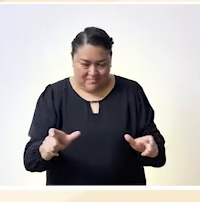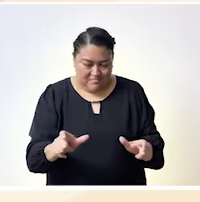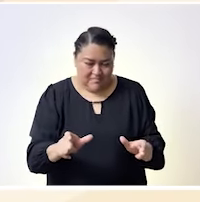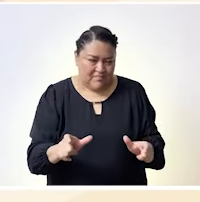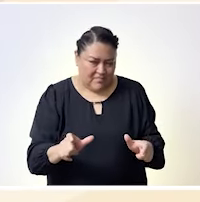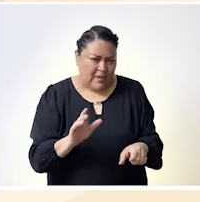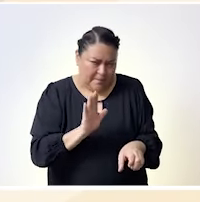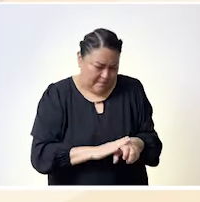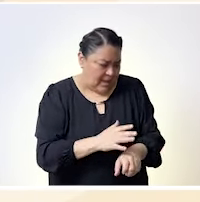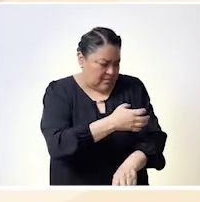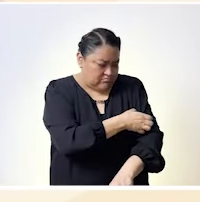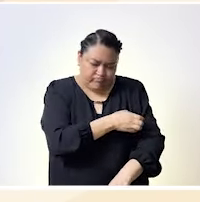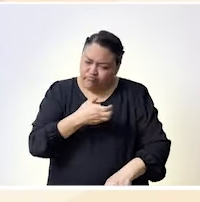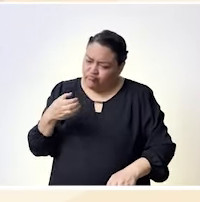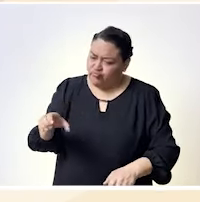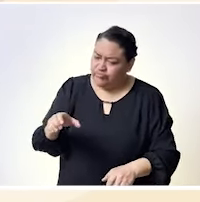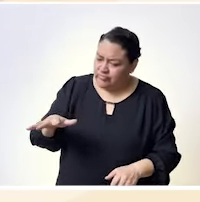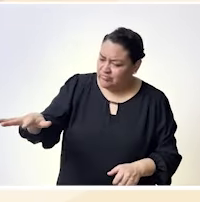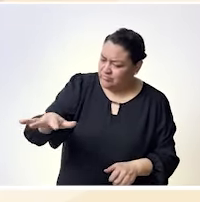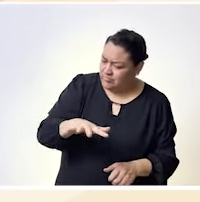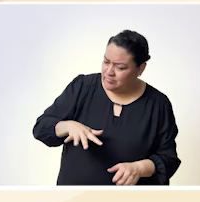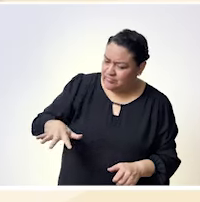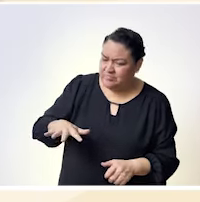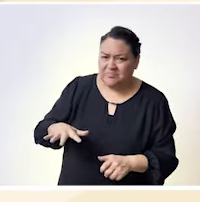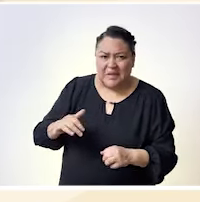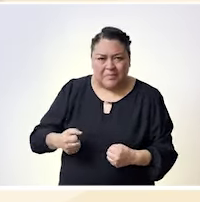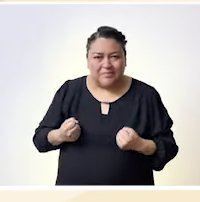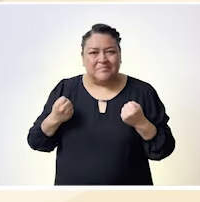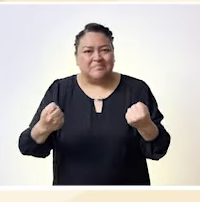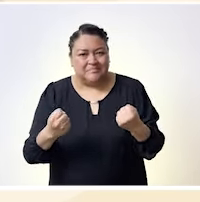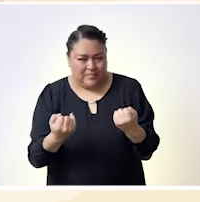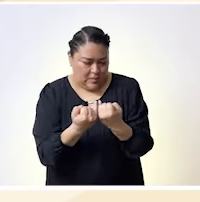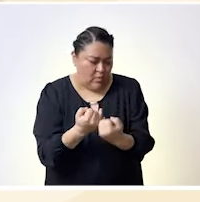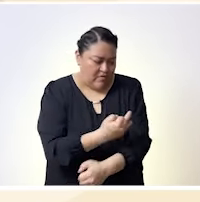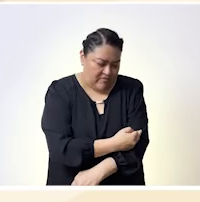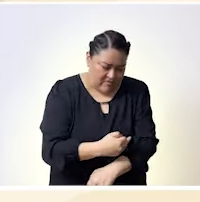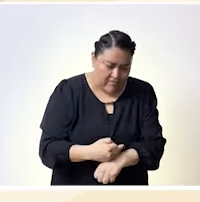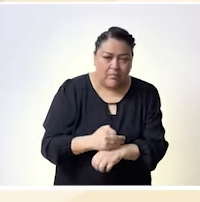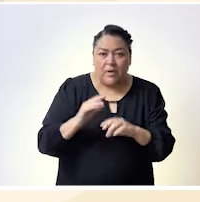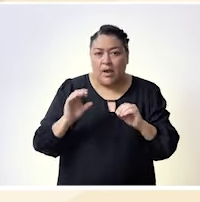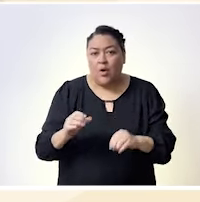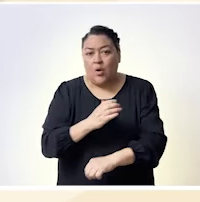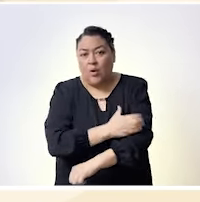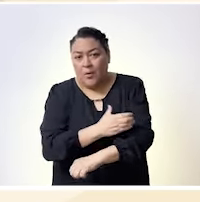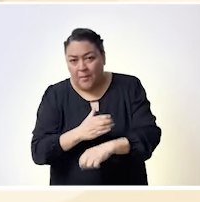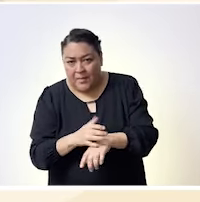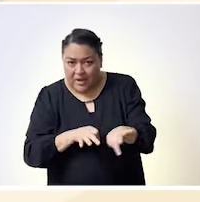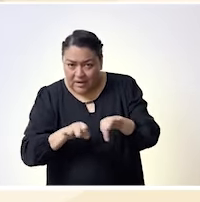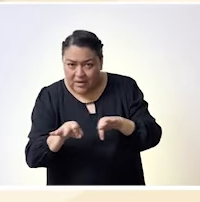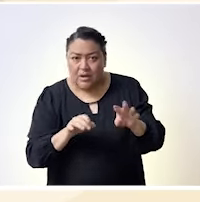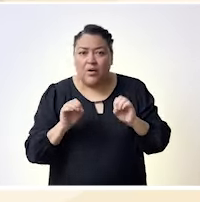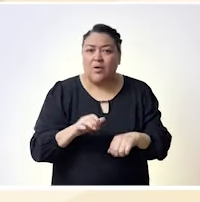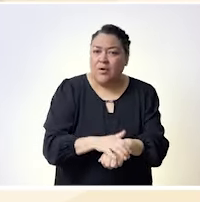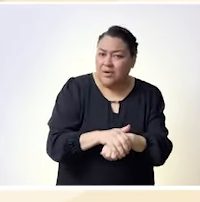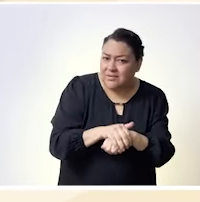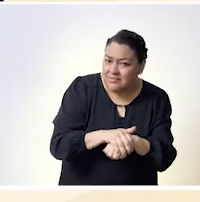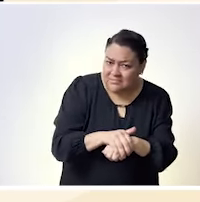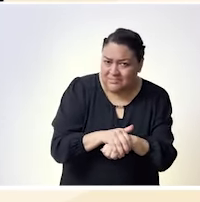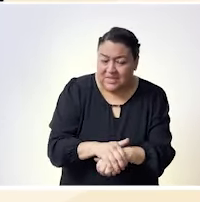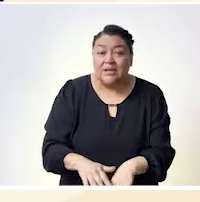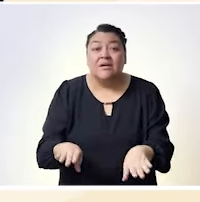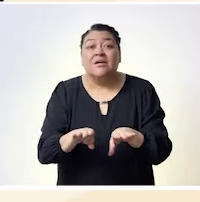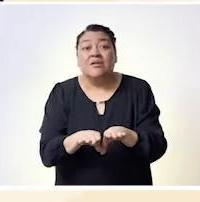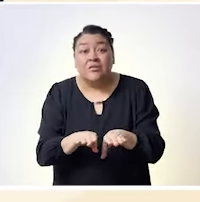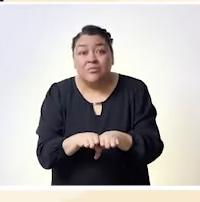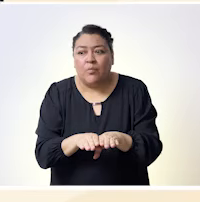compartido bien decías querida ser estas mujeres poderosas empoderadas y que justamente quiero